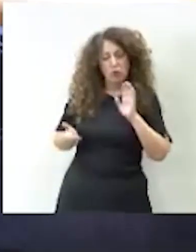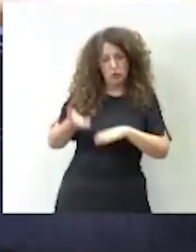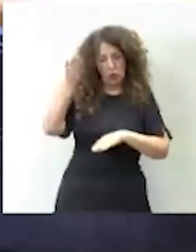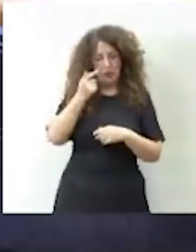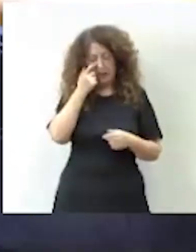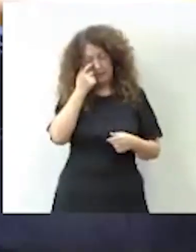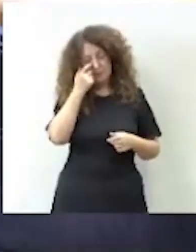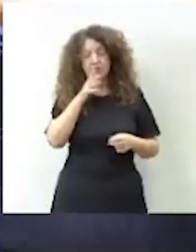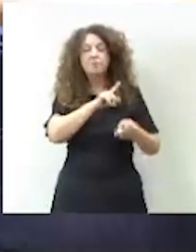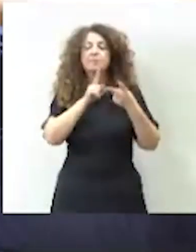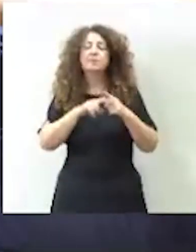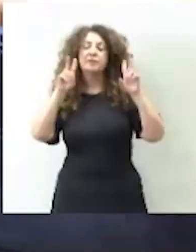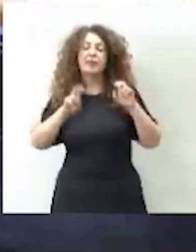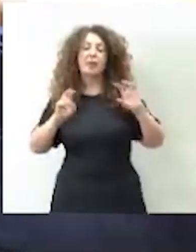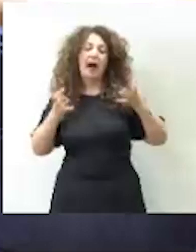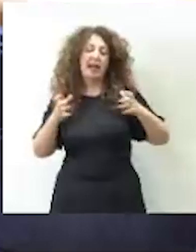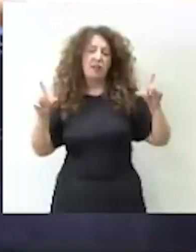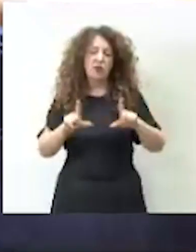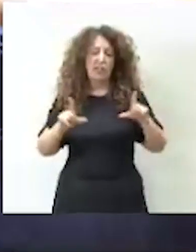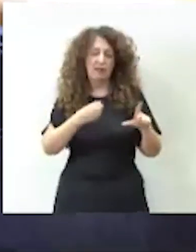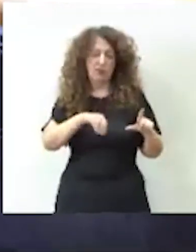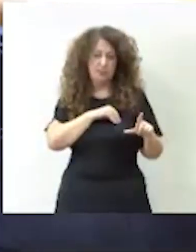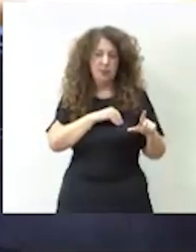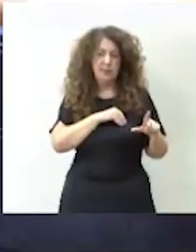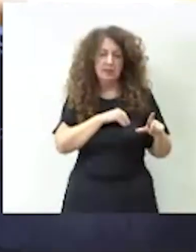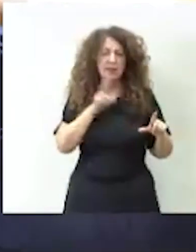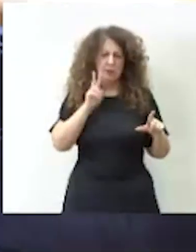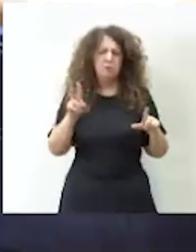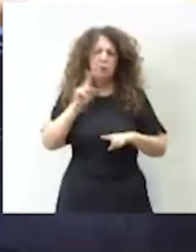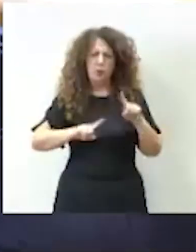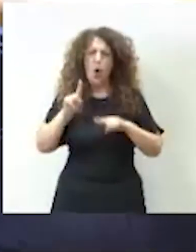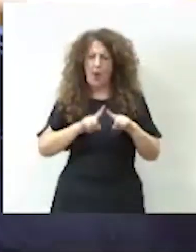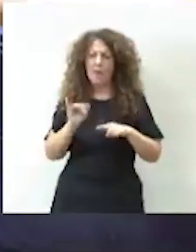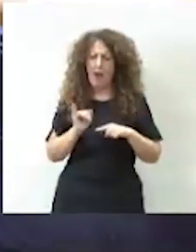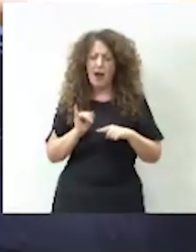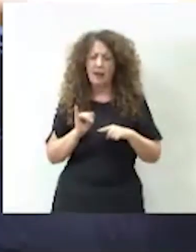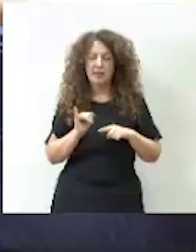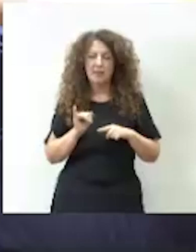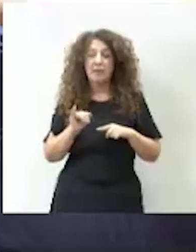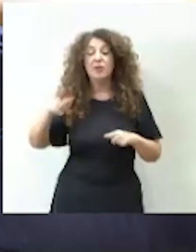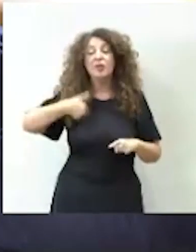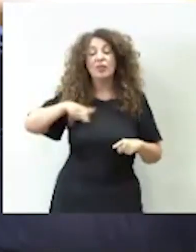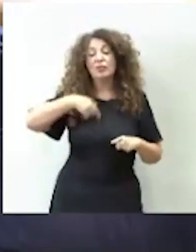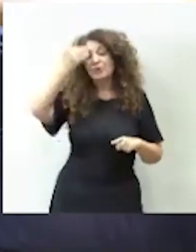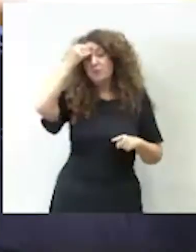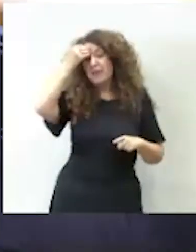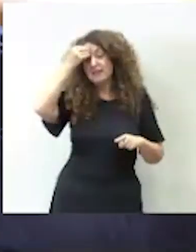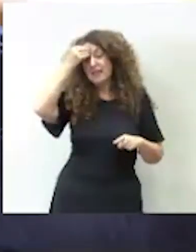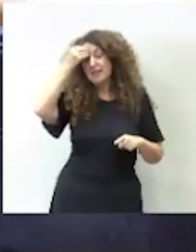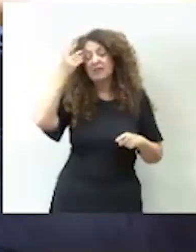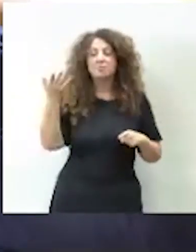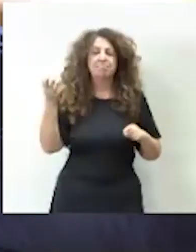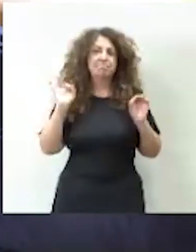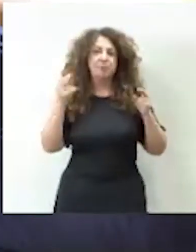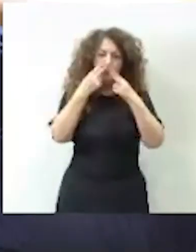RTVE. Es verdad que aquí hay un problema o una diferencia más bien de base. Lo que nosotros consideramos y pensamos de un ente